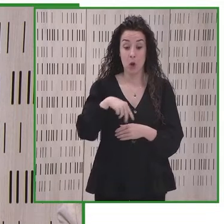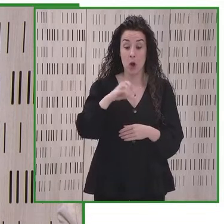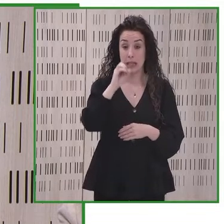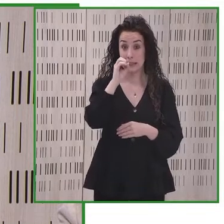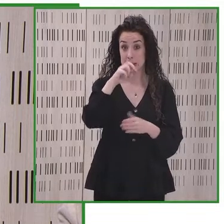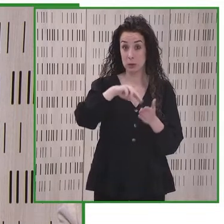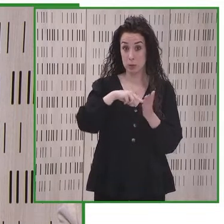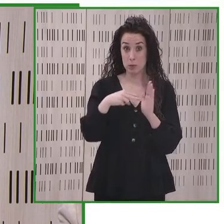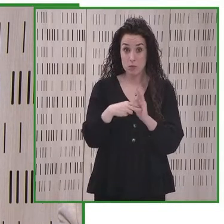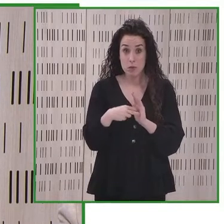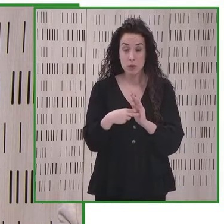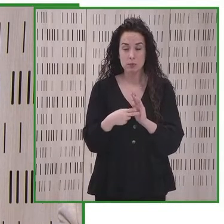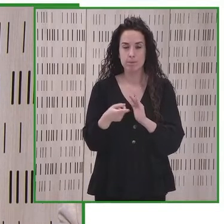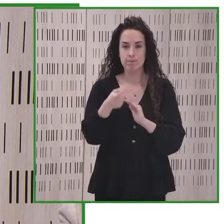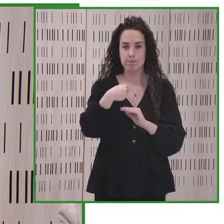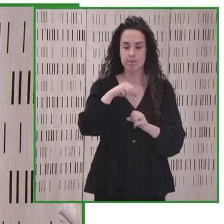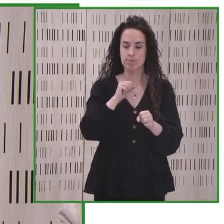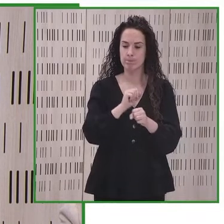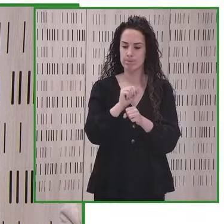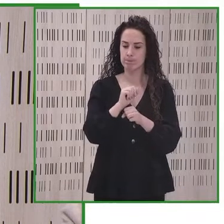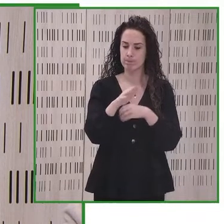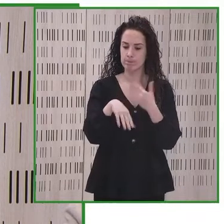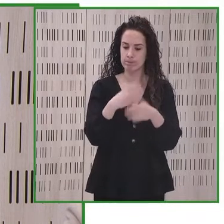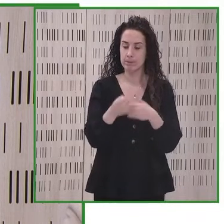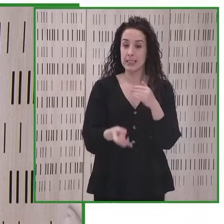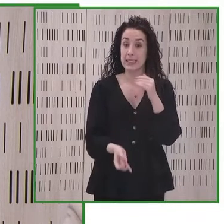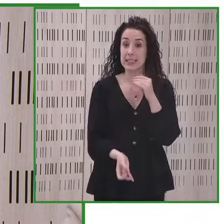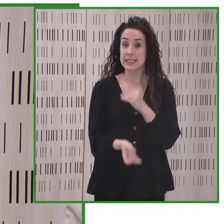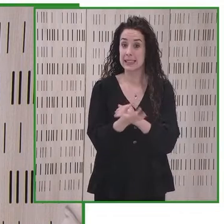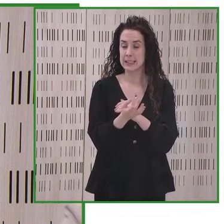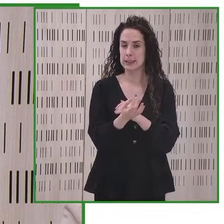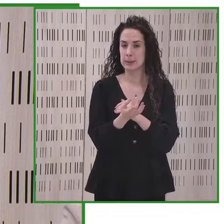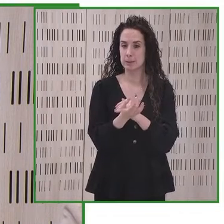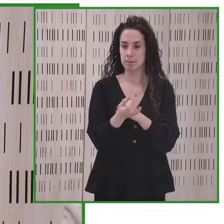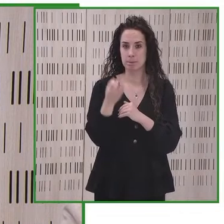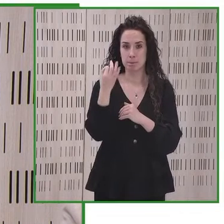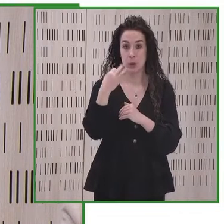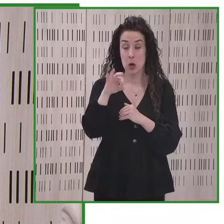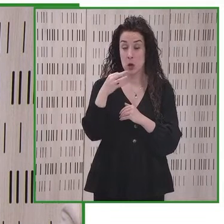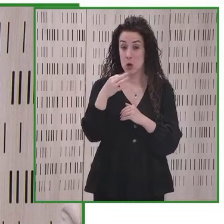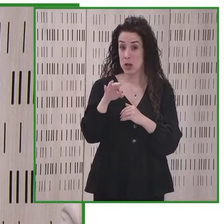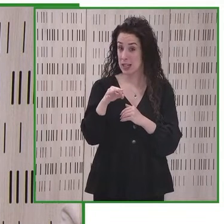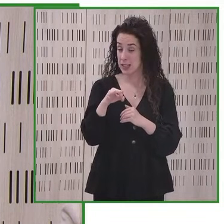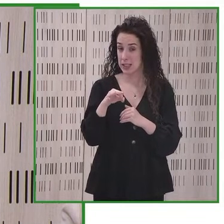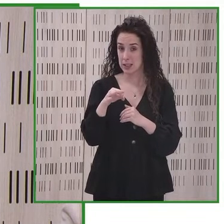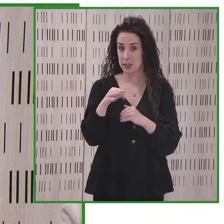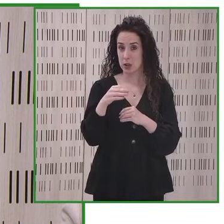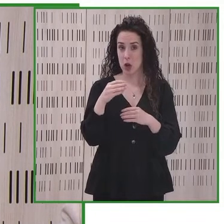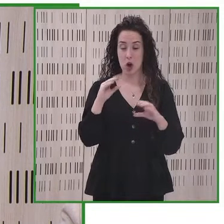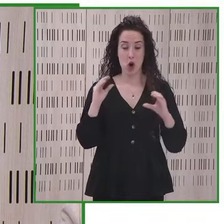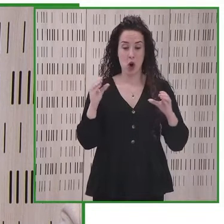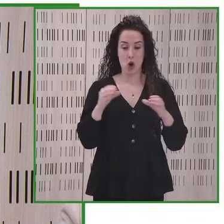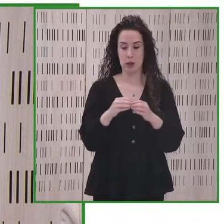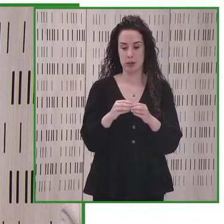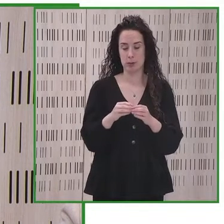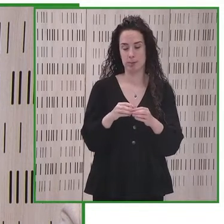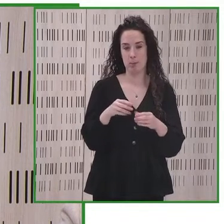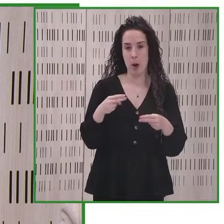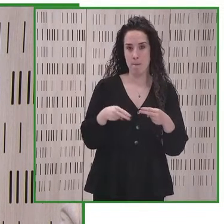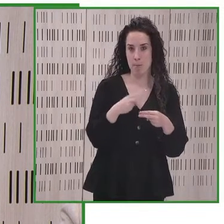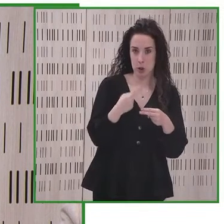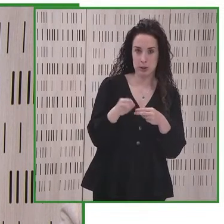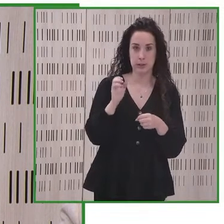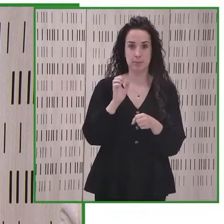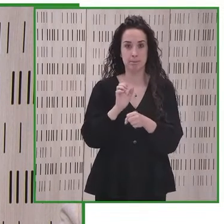inclusiva y totalmente transparente. Con este objetivo en mente, también hemos creado una serie